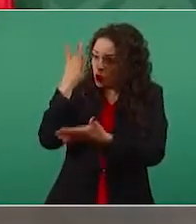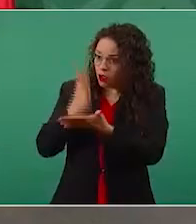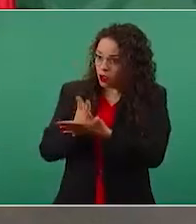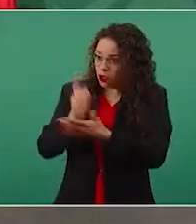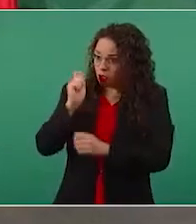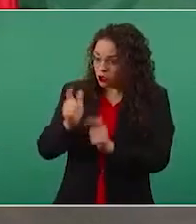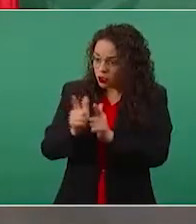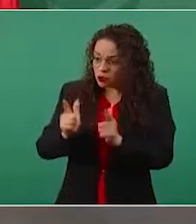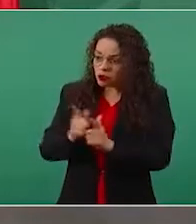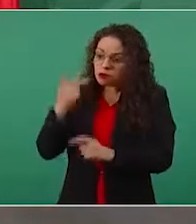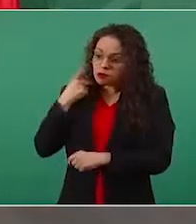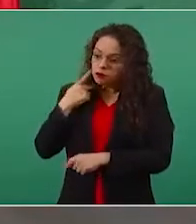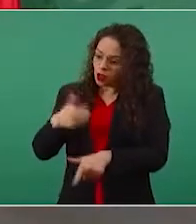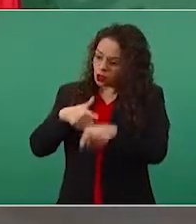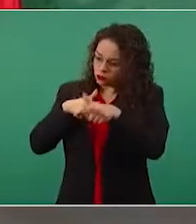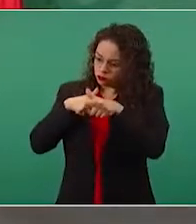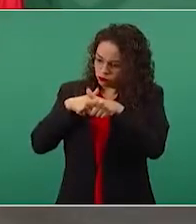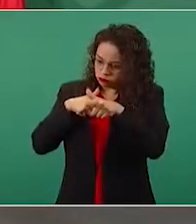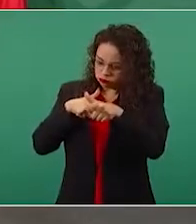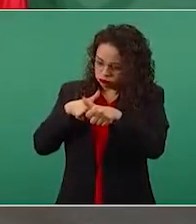en la presidencia.